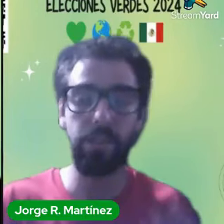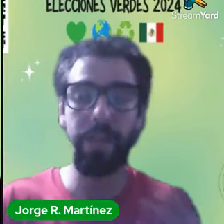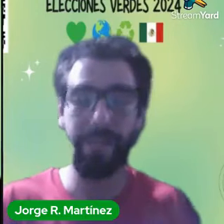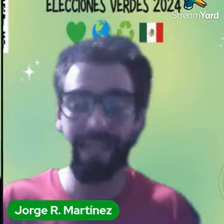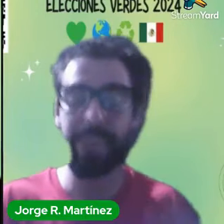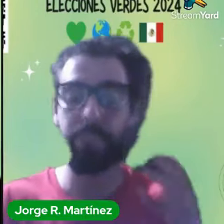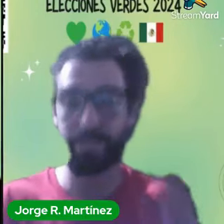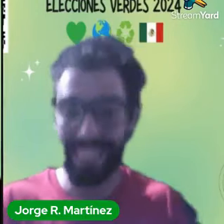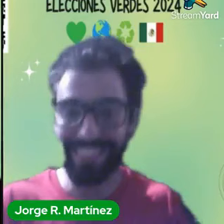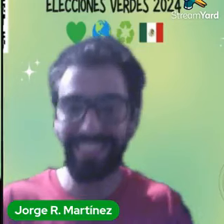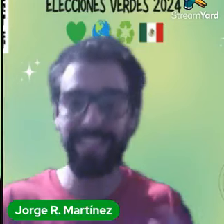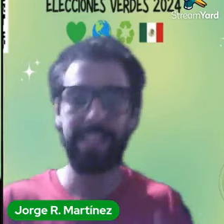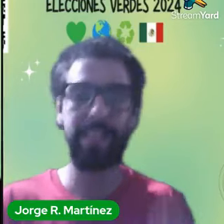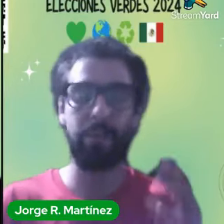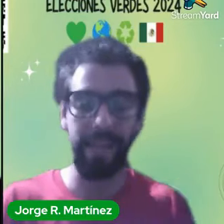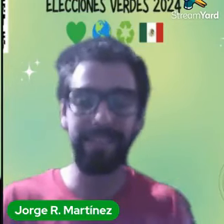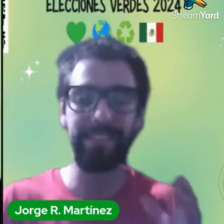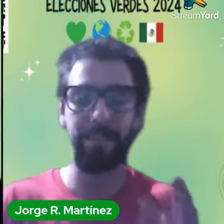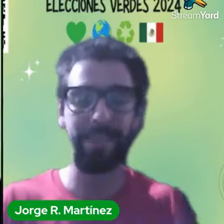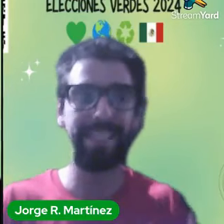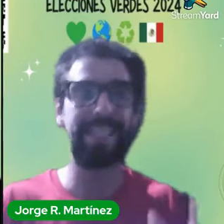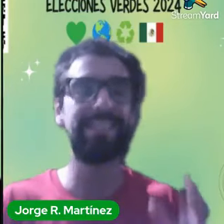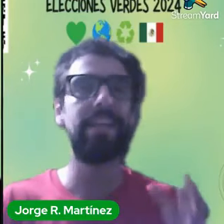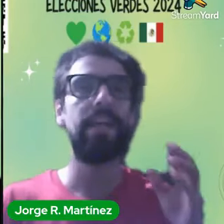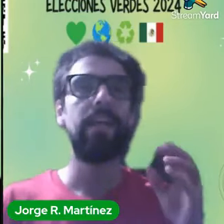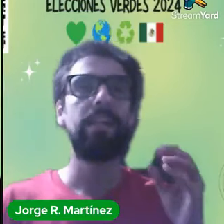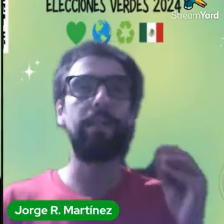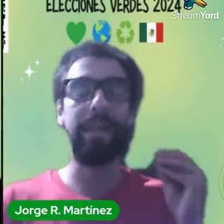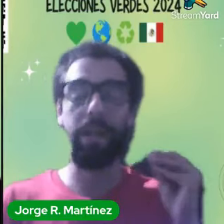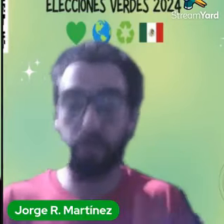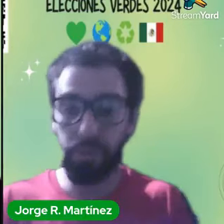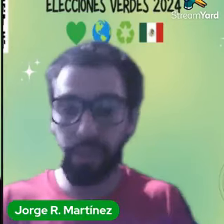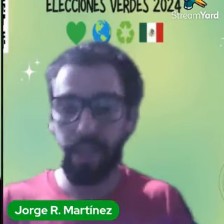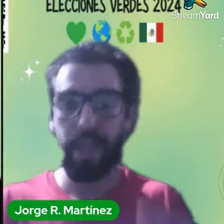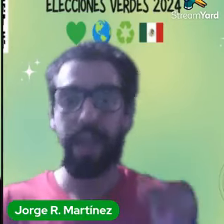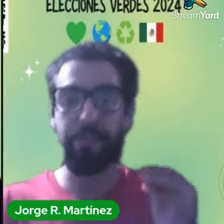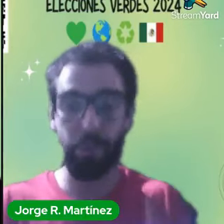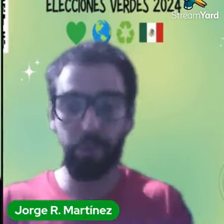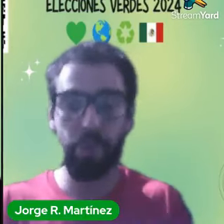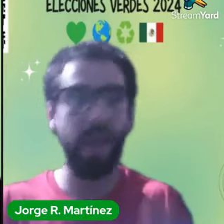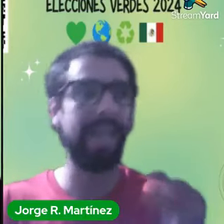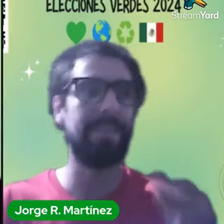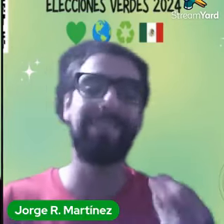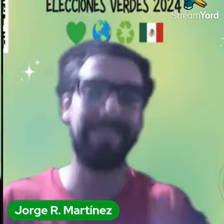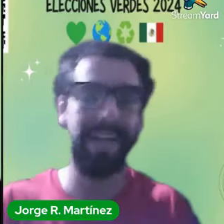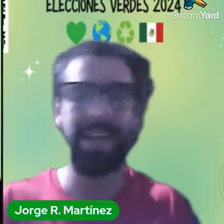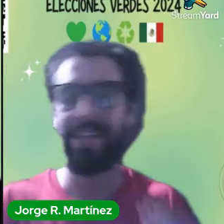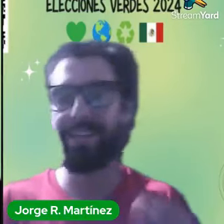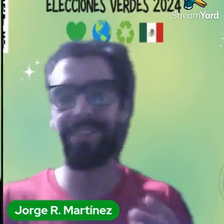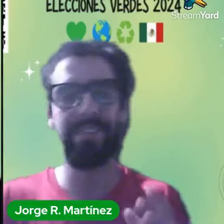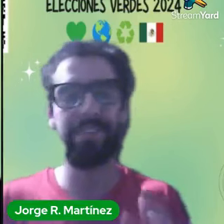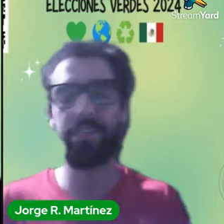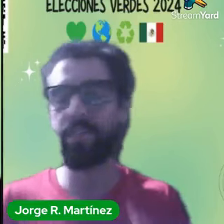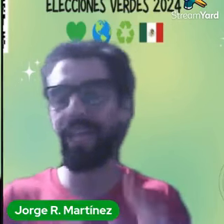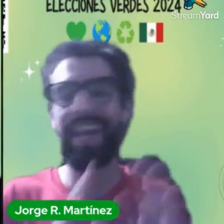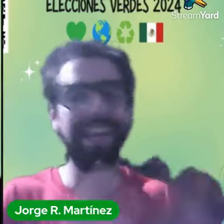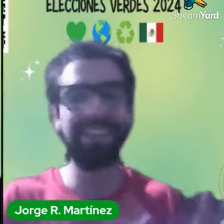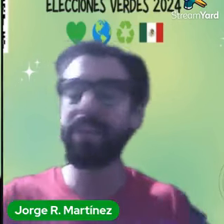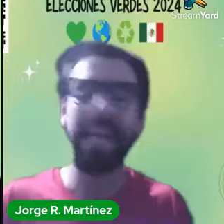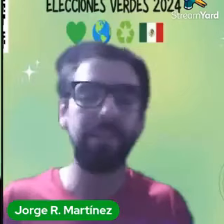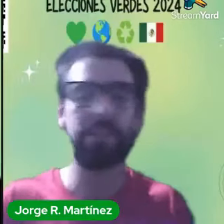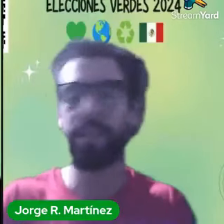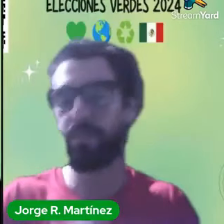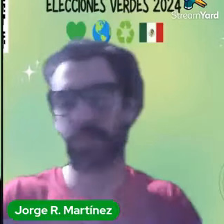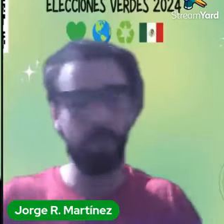nos ayude a ver la importancia de abordar esas temáticas de manera conjunta a fondo e ir más allá de esta visión de ejes